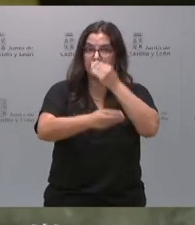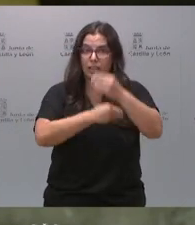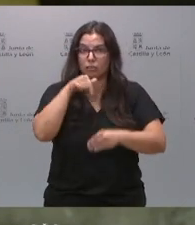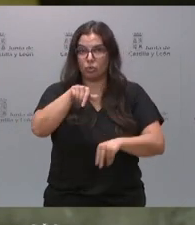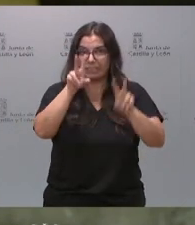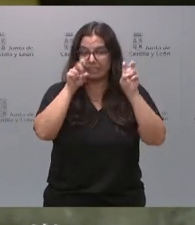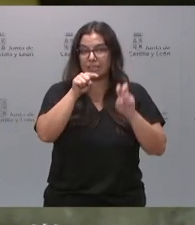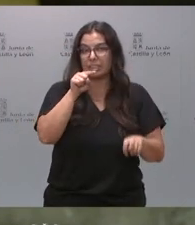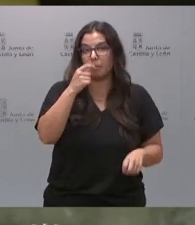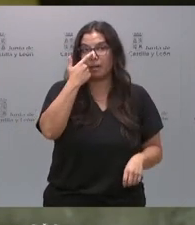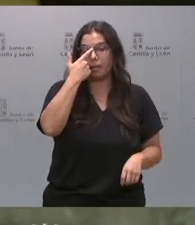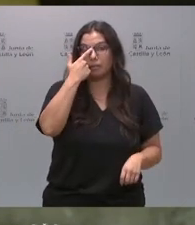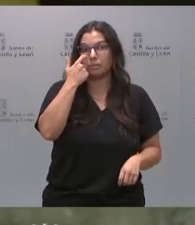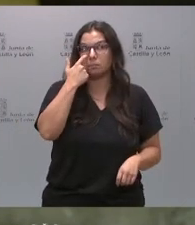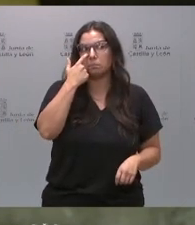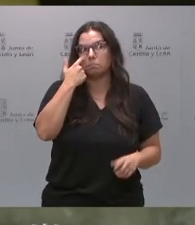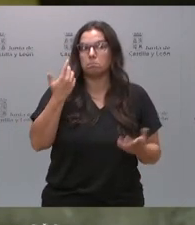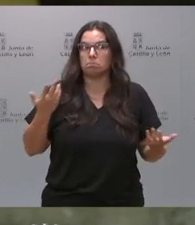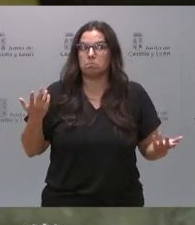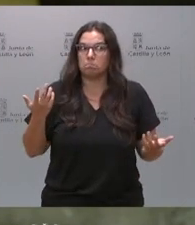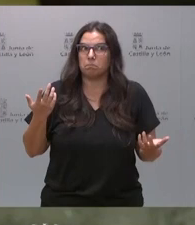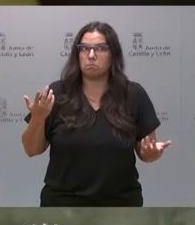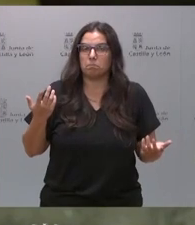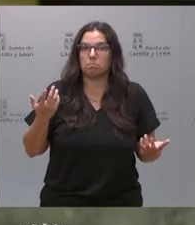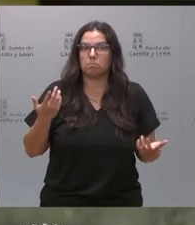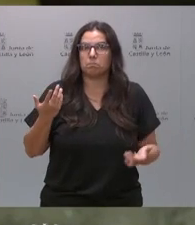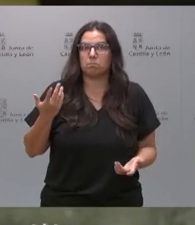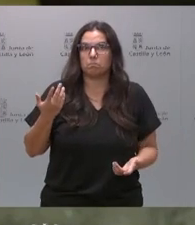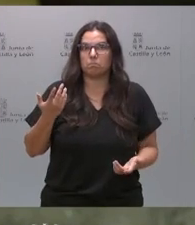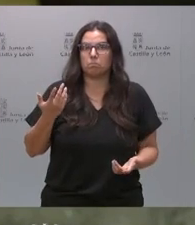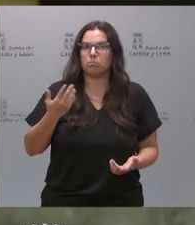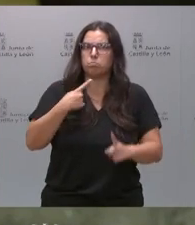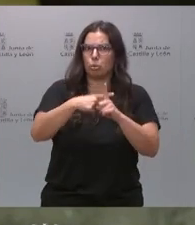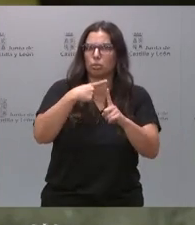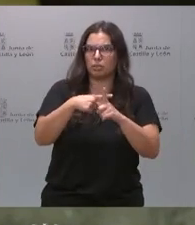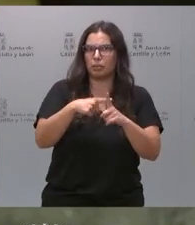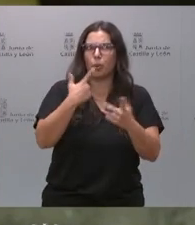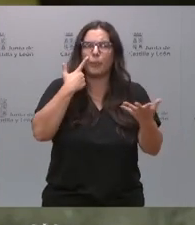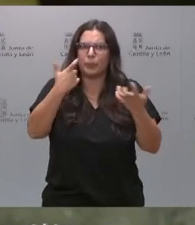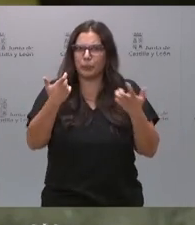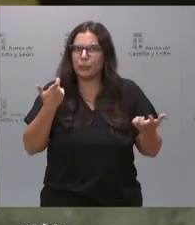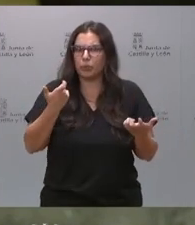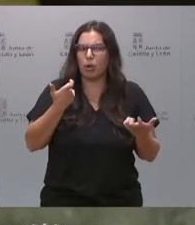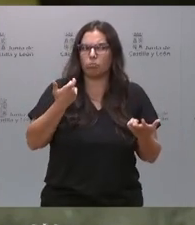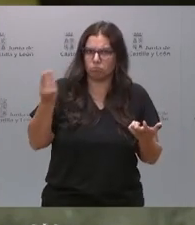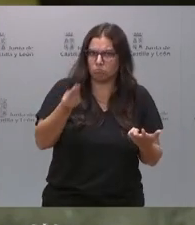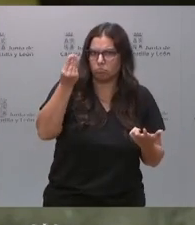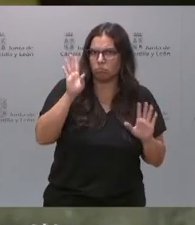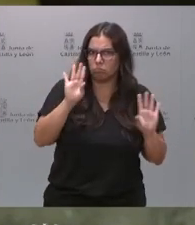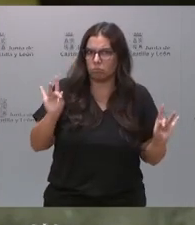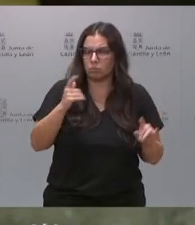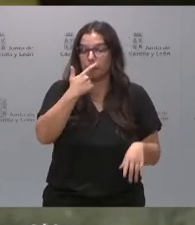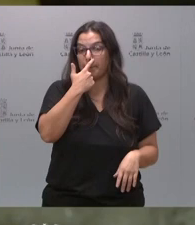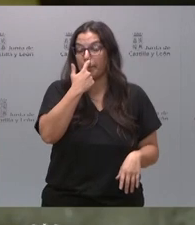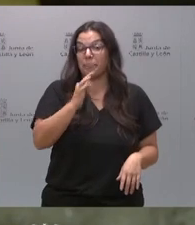este respecto ha sido claramente positivo, notable y muy favorable. Y, además,